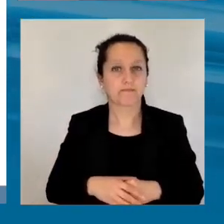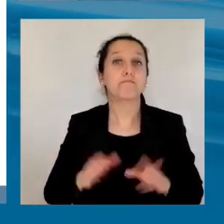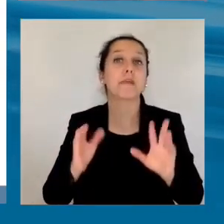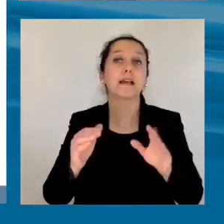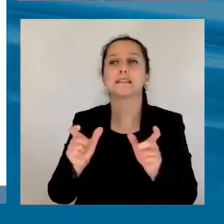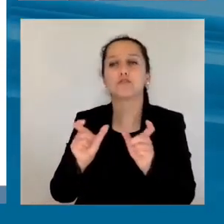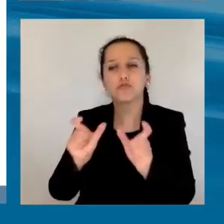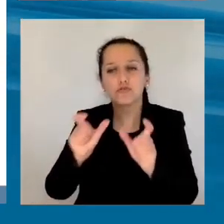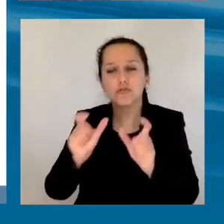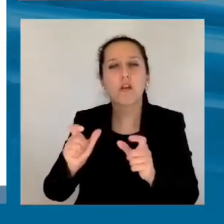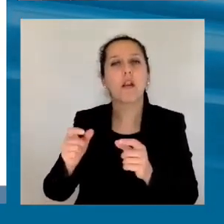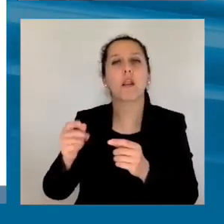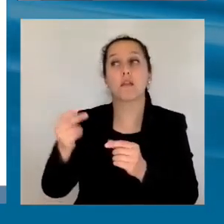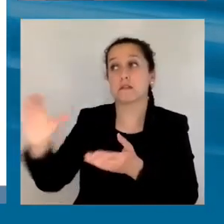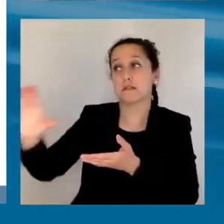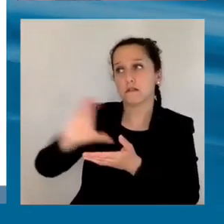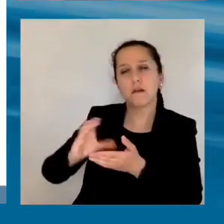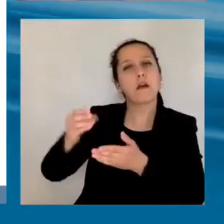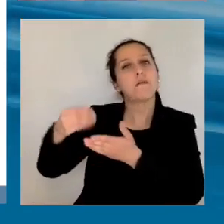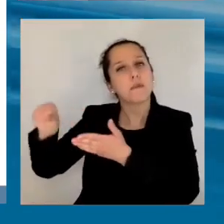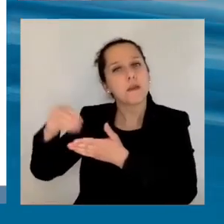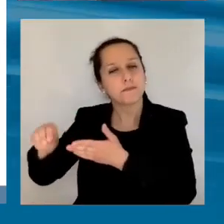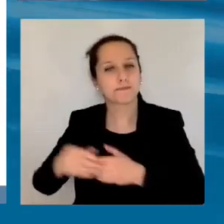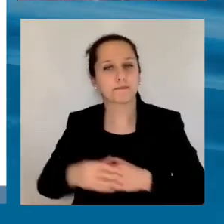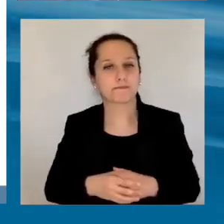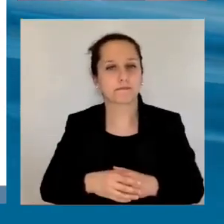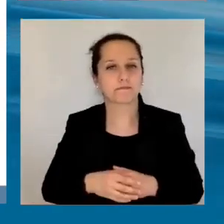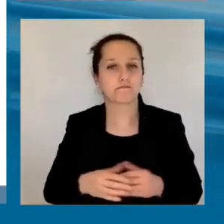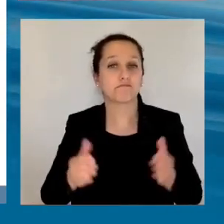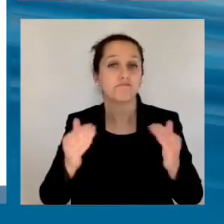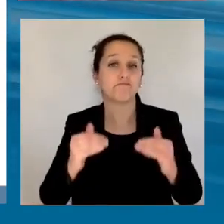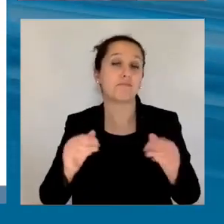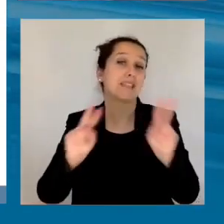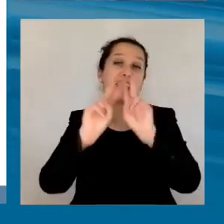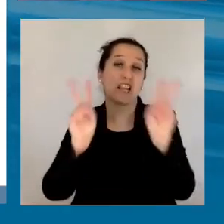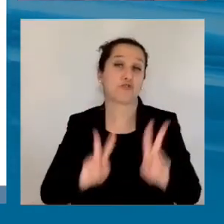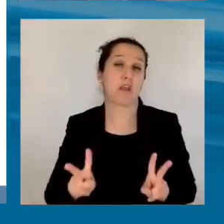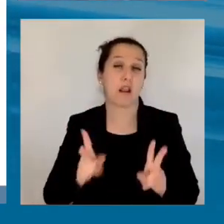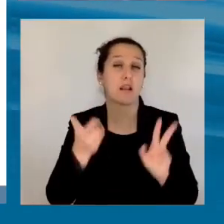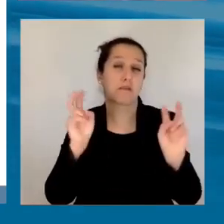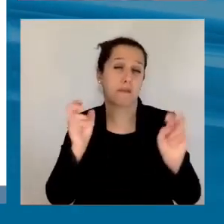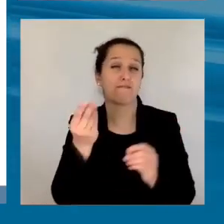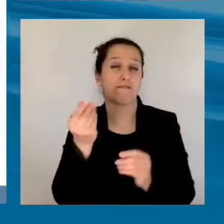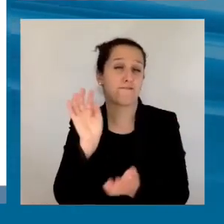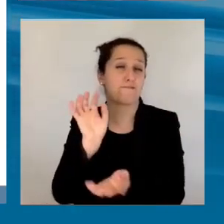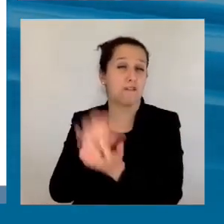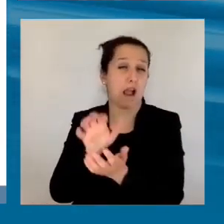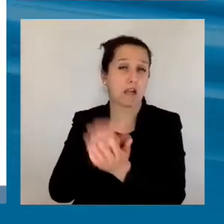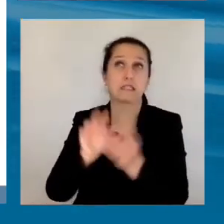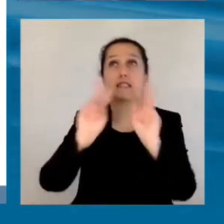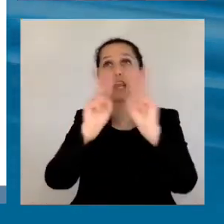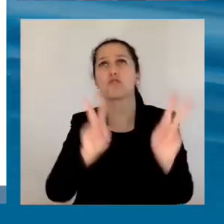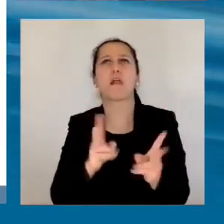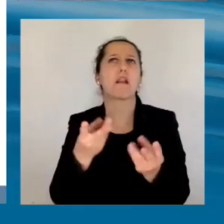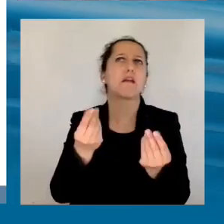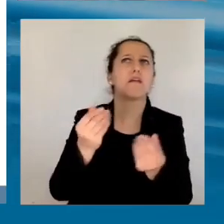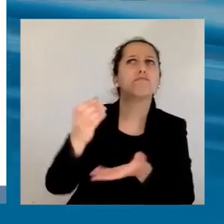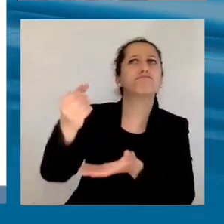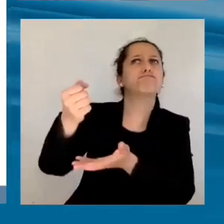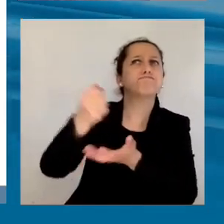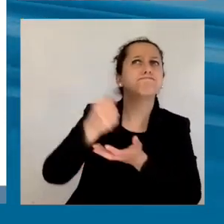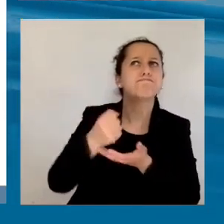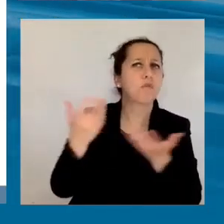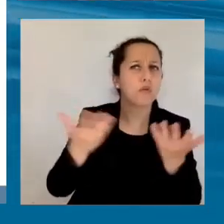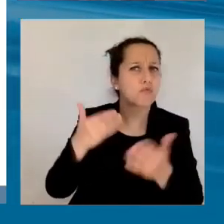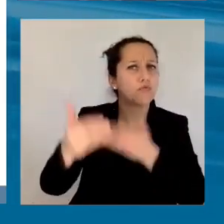apoyo a la reforma de la arquitectura financiera internacional. Ese tema está muy instalado, es una gran noticia que en el pacto del futuro haya estado